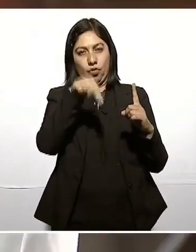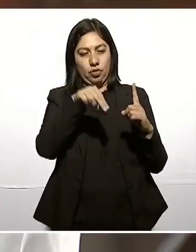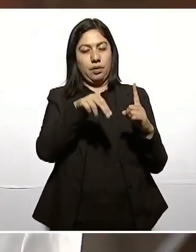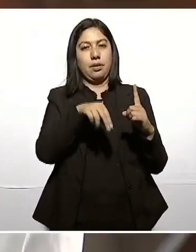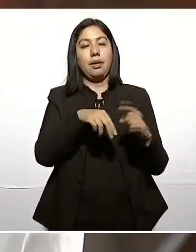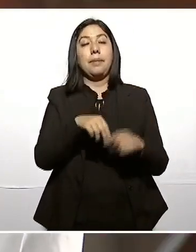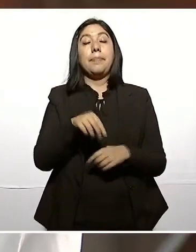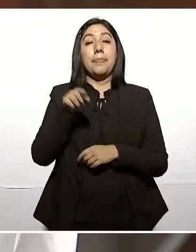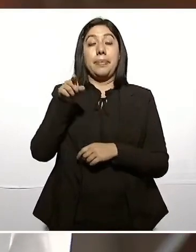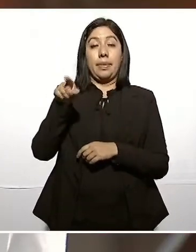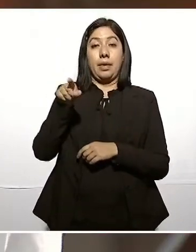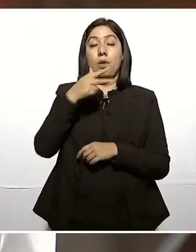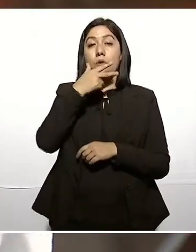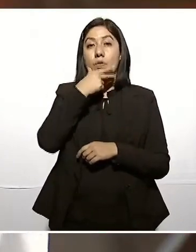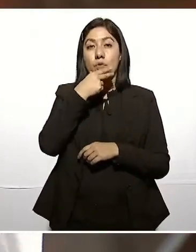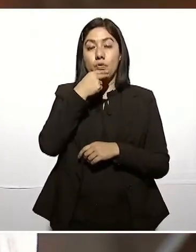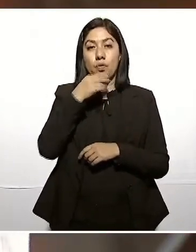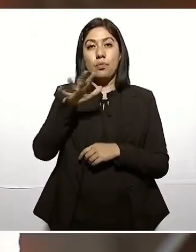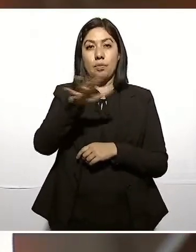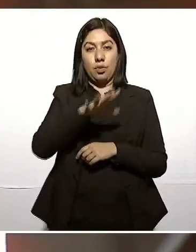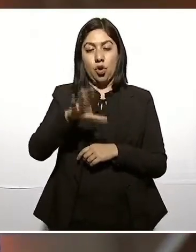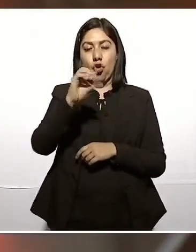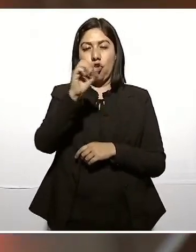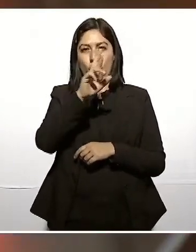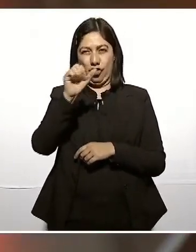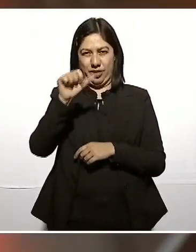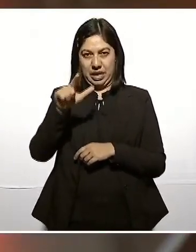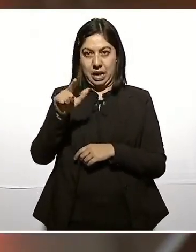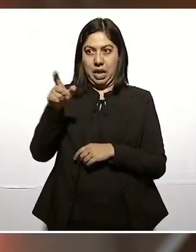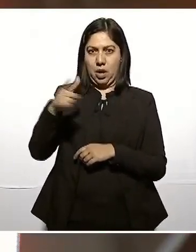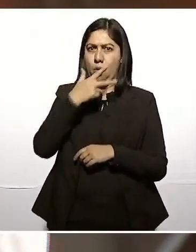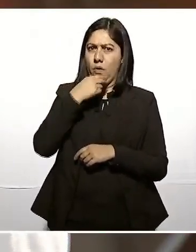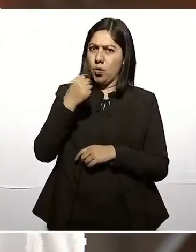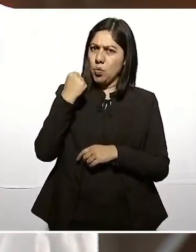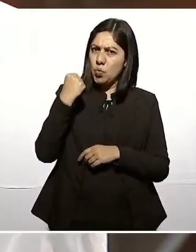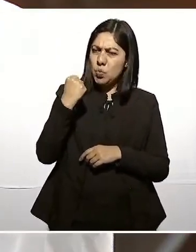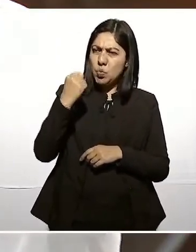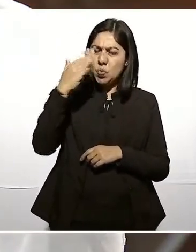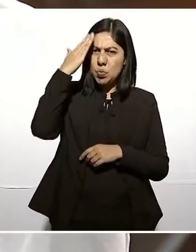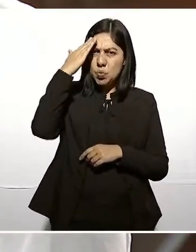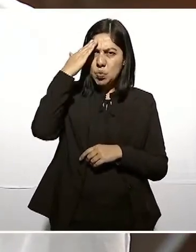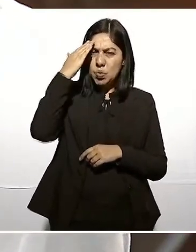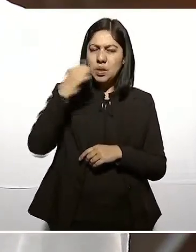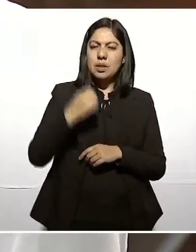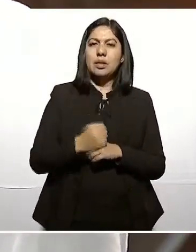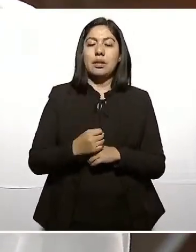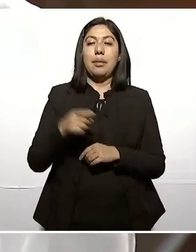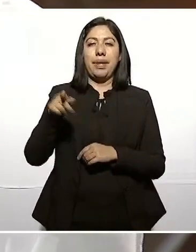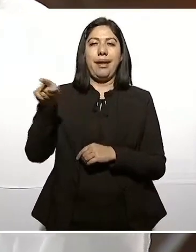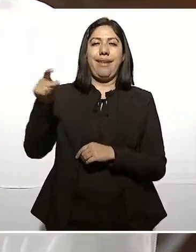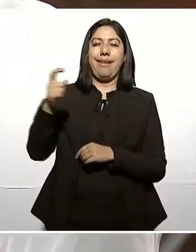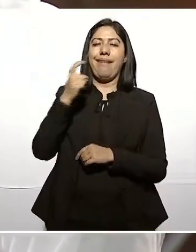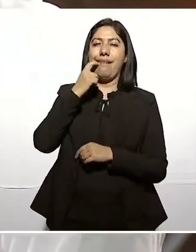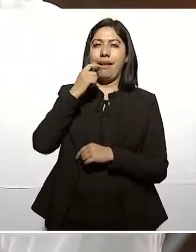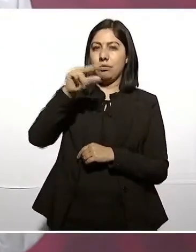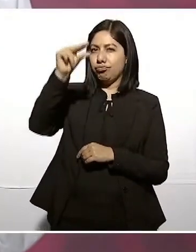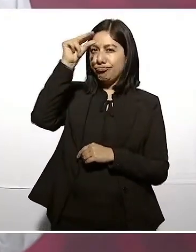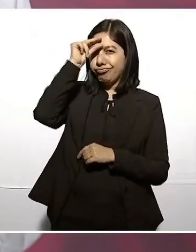Corral, que era autoritario pero inteligente,